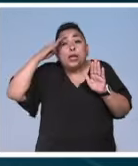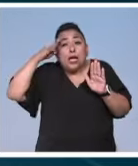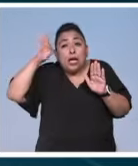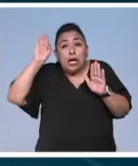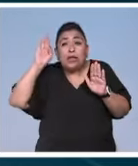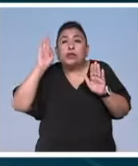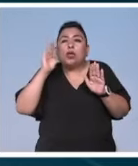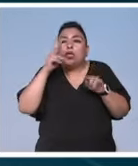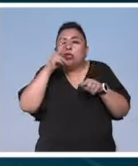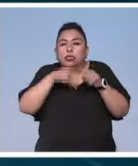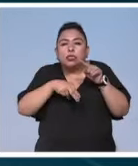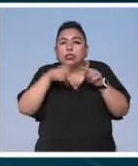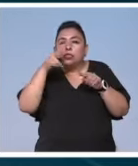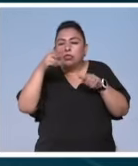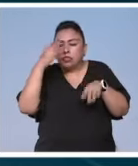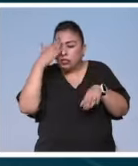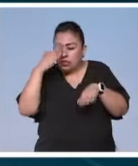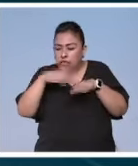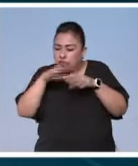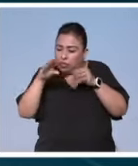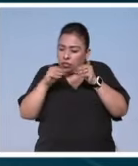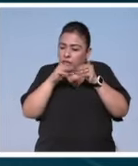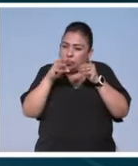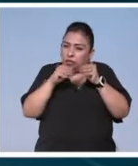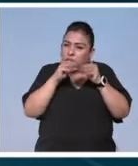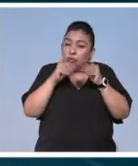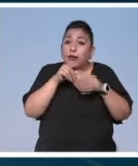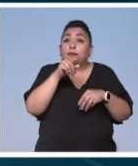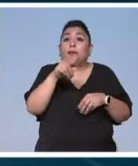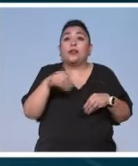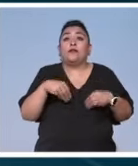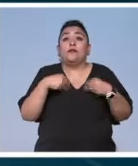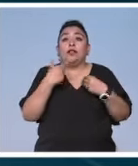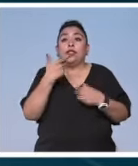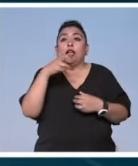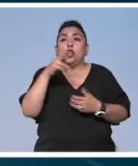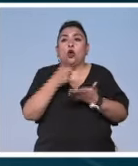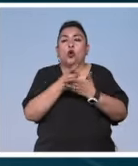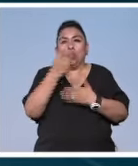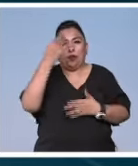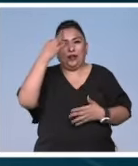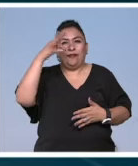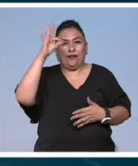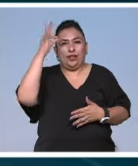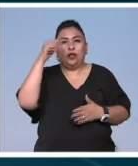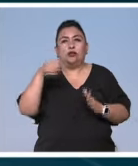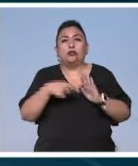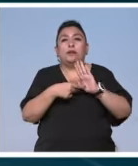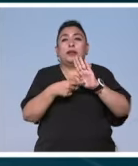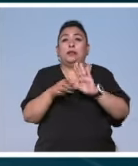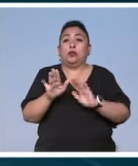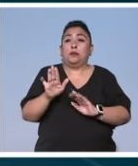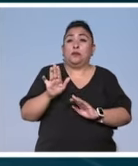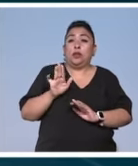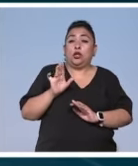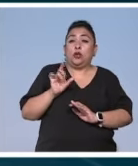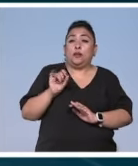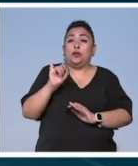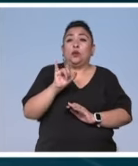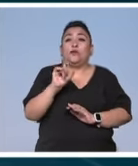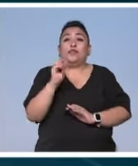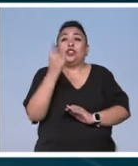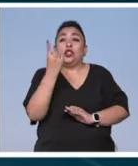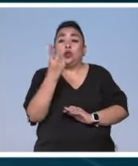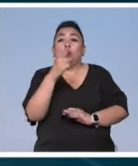estos pedacitos que tenemos para completar el todo. Vida y gloria de una oruga filósofa se presentó el miércoles 20 y jueves